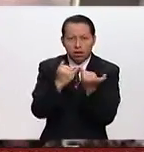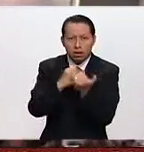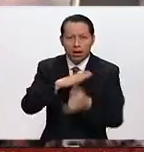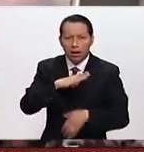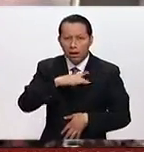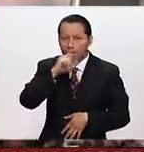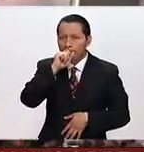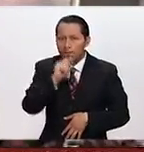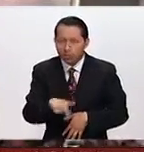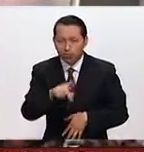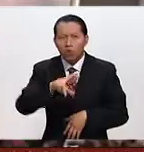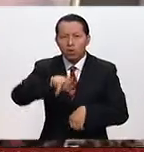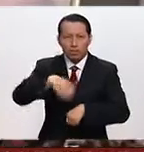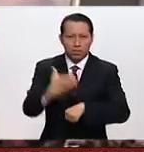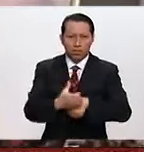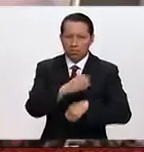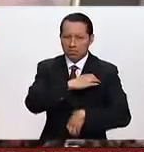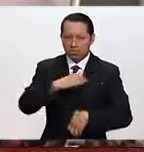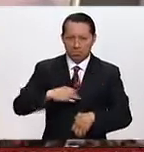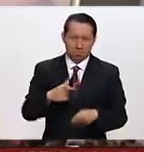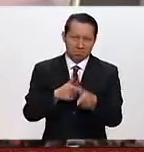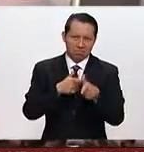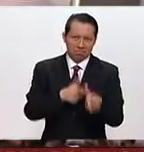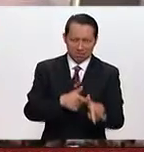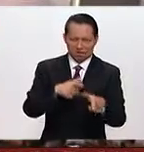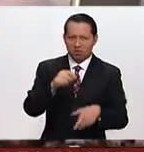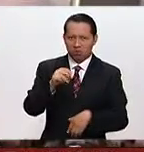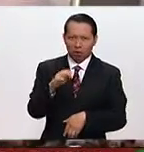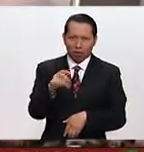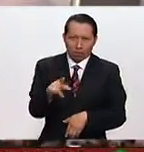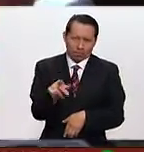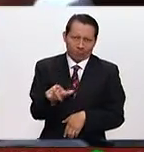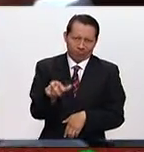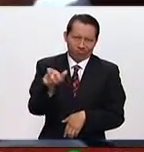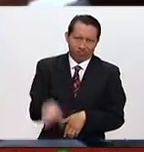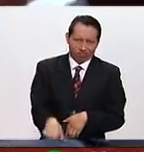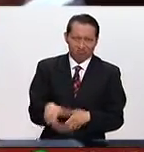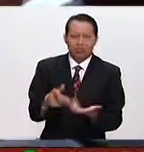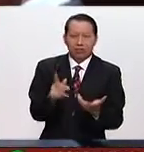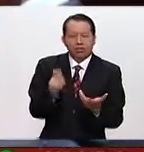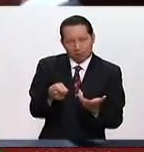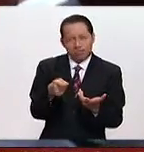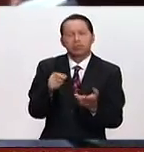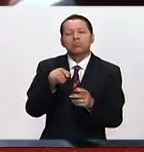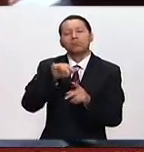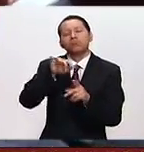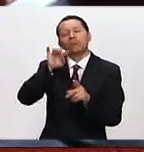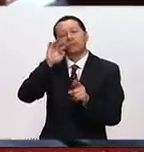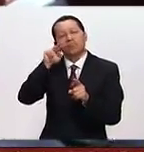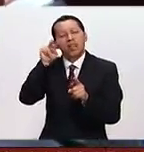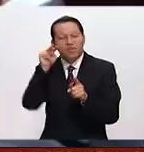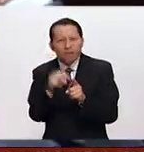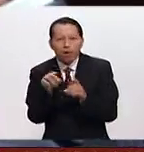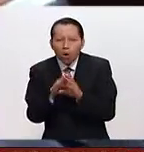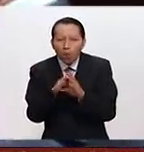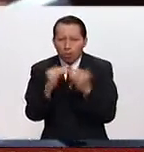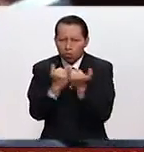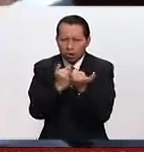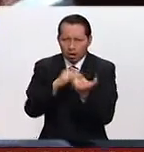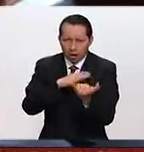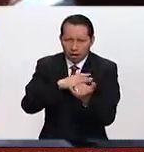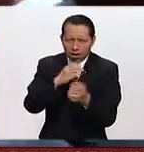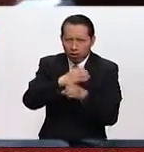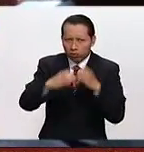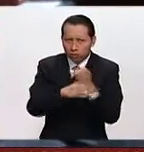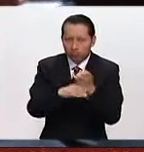candidatura republicana y ahí está el señor Trump. Es decir, las expectativas han cambiado porque hay muchos factores que están ayudando